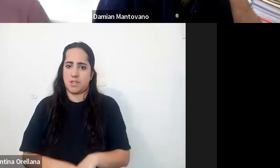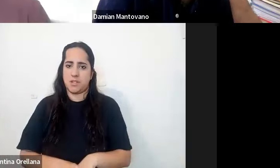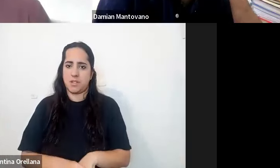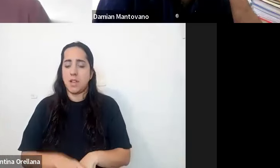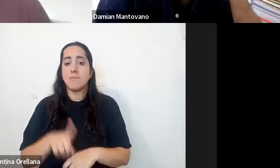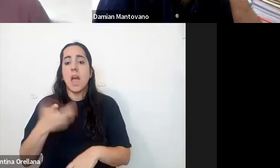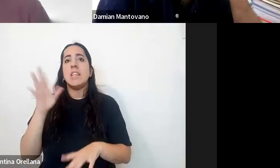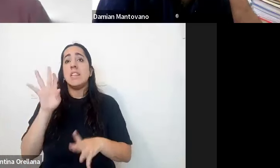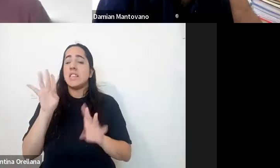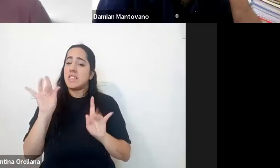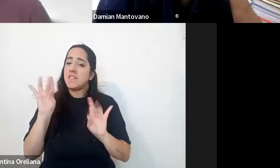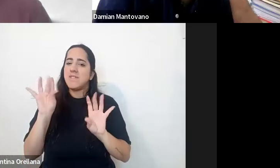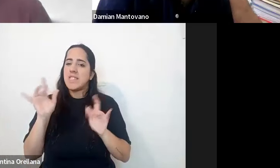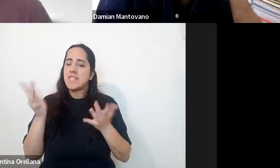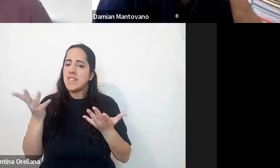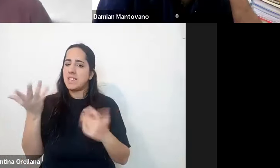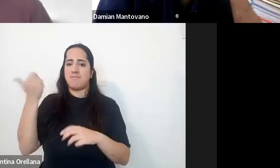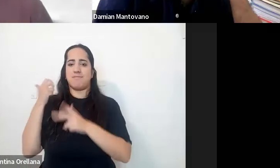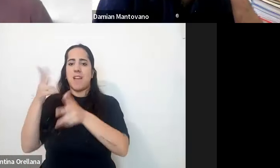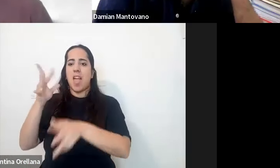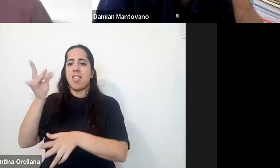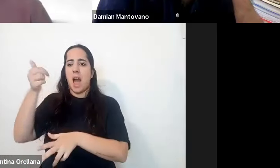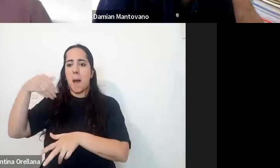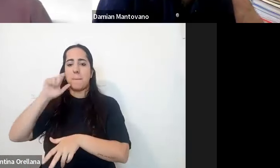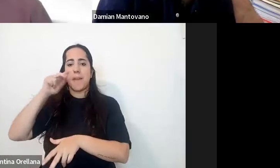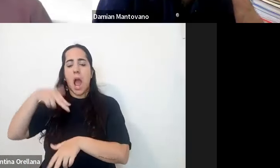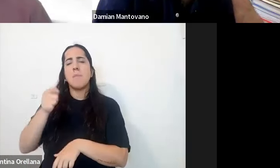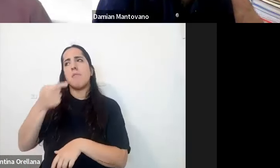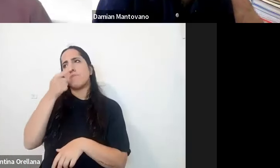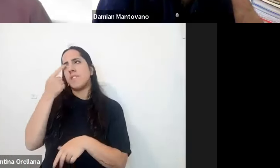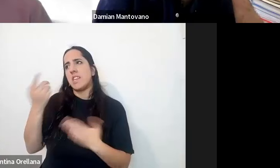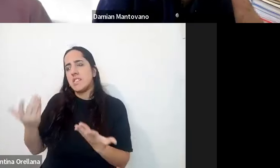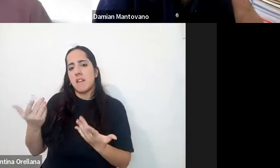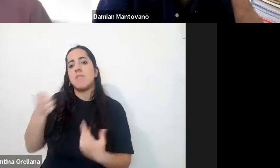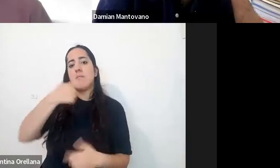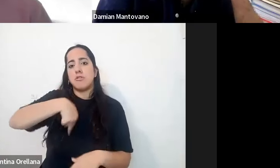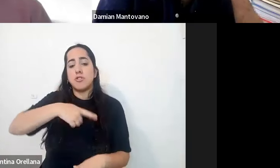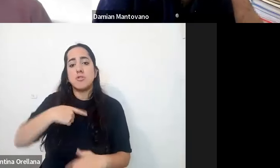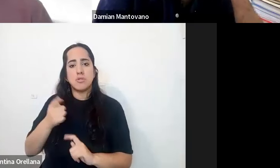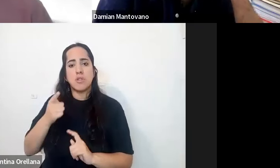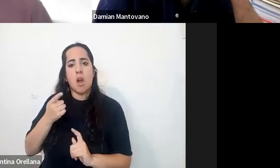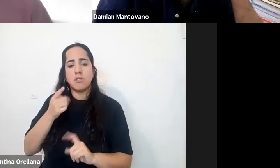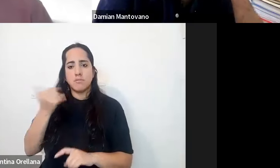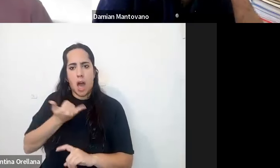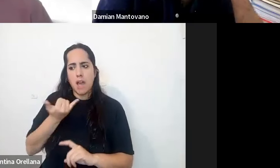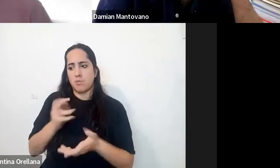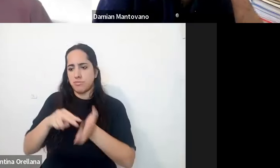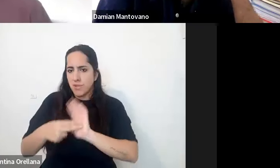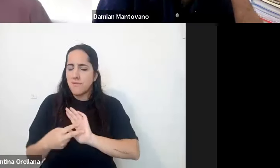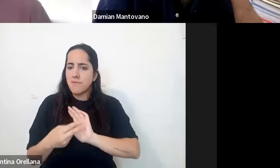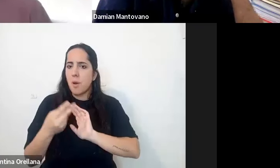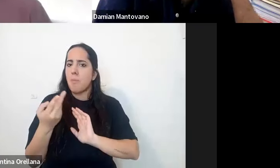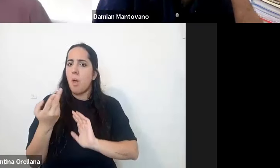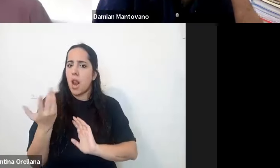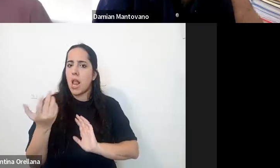complicado que decía Damian que es interesante porque para nosotros existen las mismas dificultades en términos de la